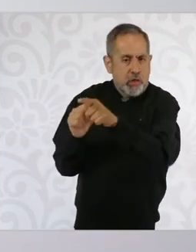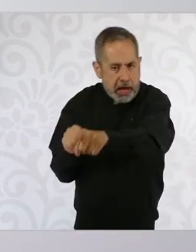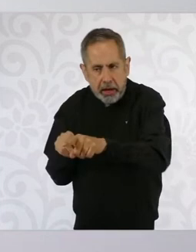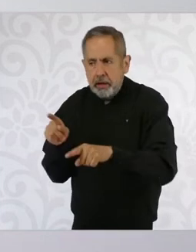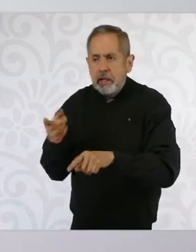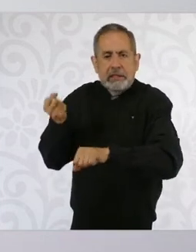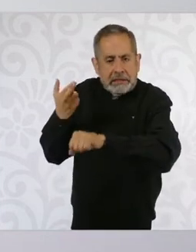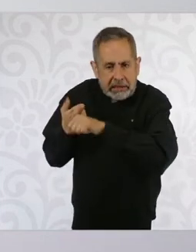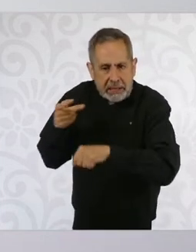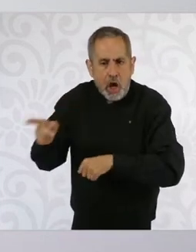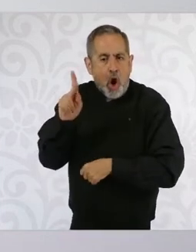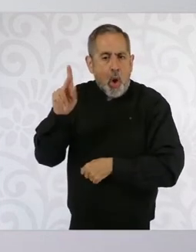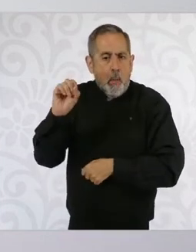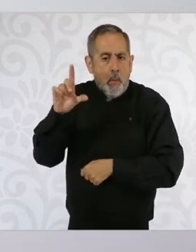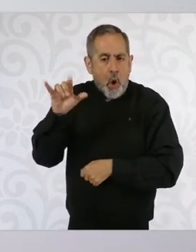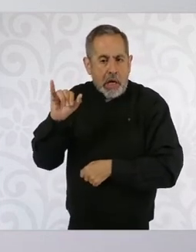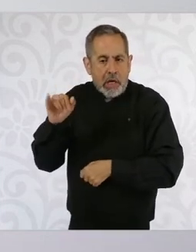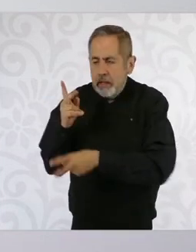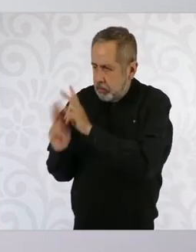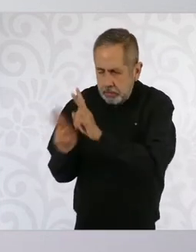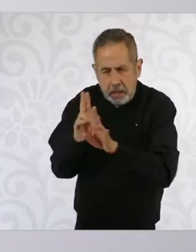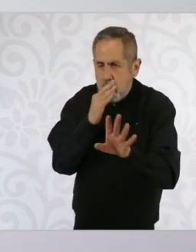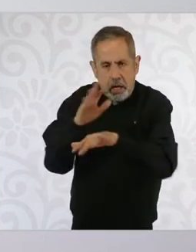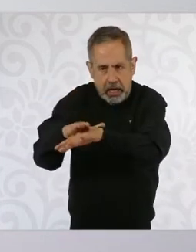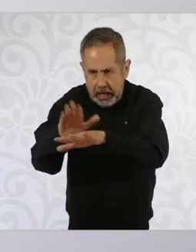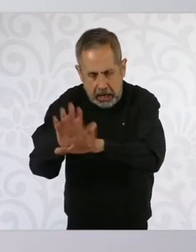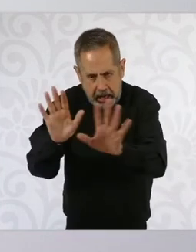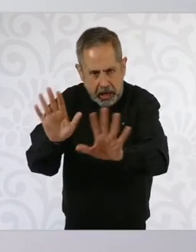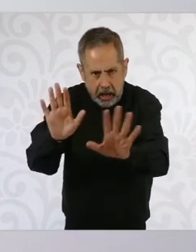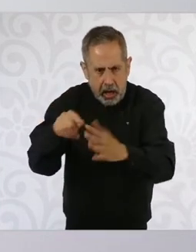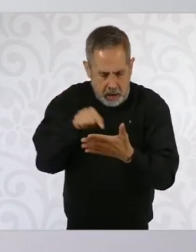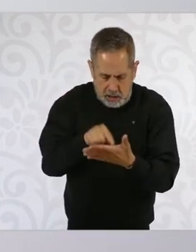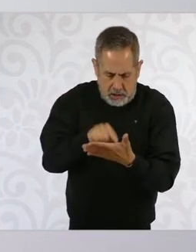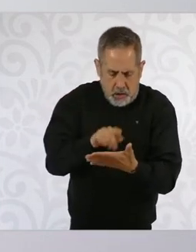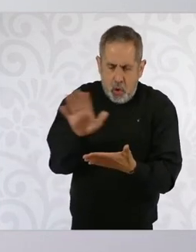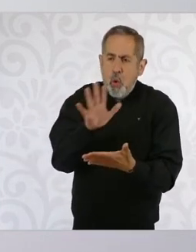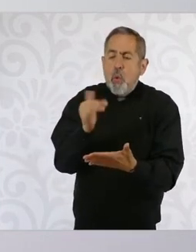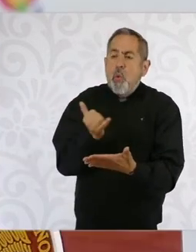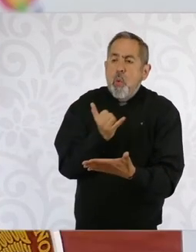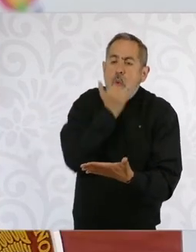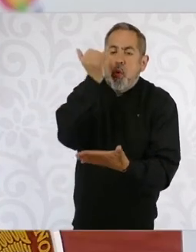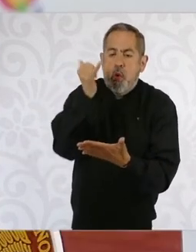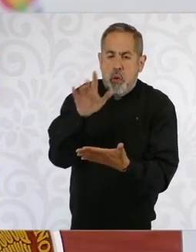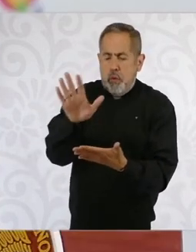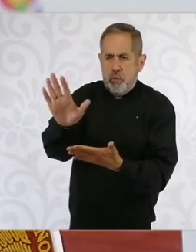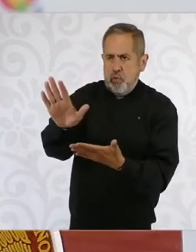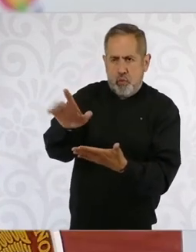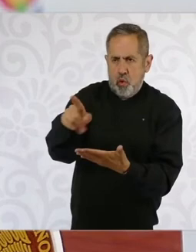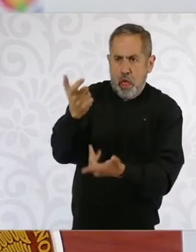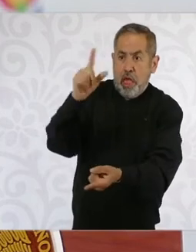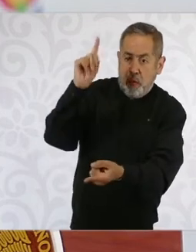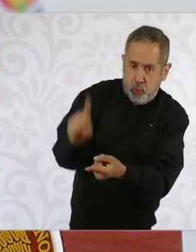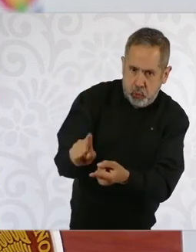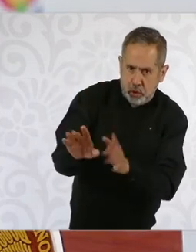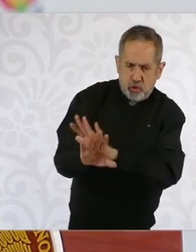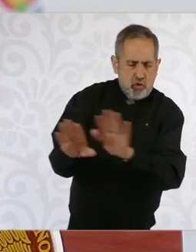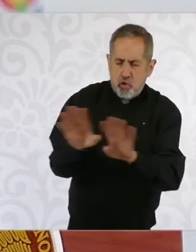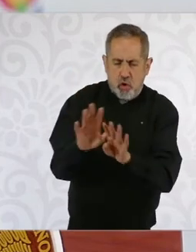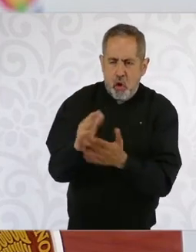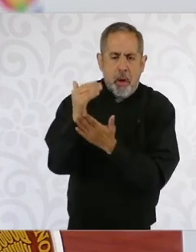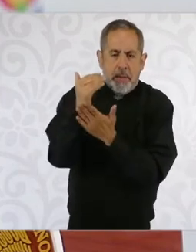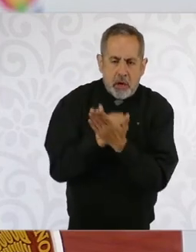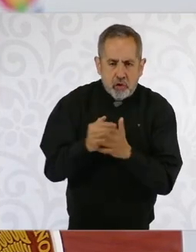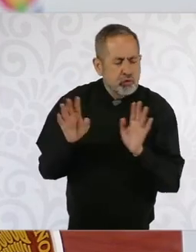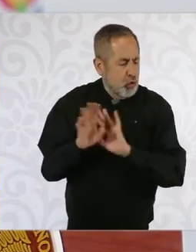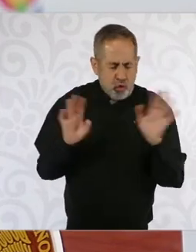igual que al director del Politécnico, para decirles que, en efecto, había sido un error al disminuir